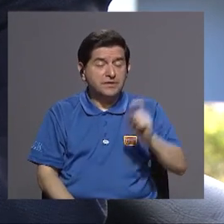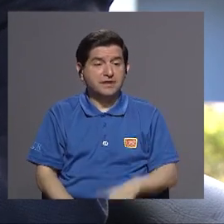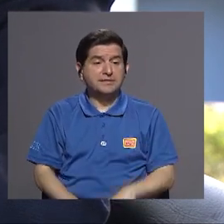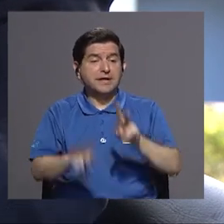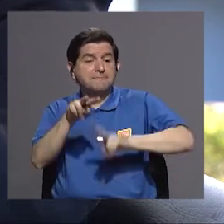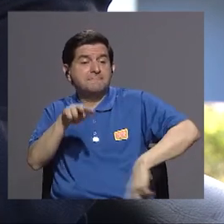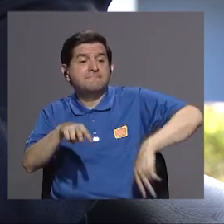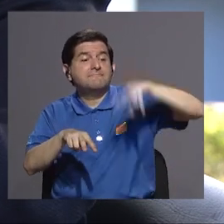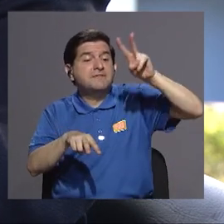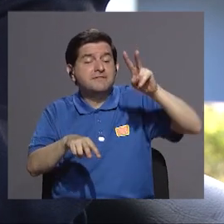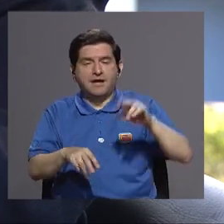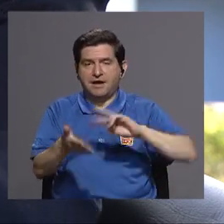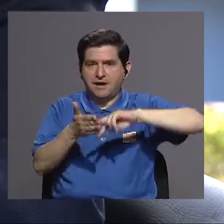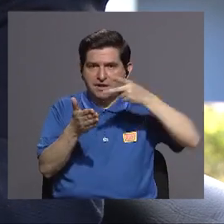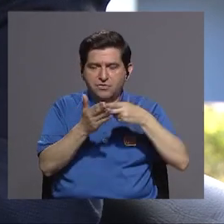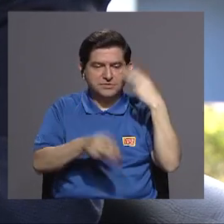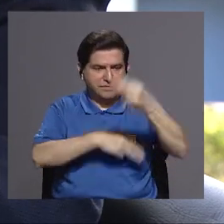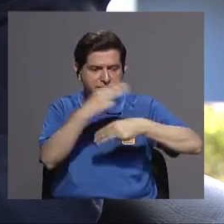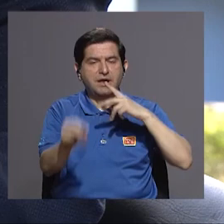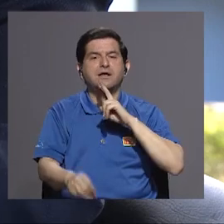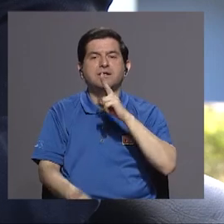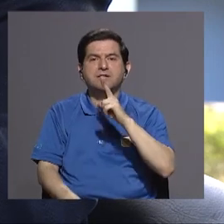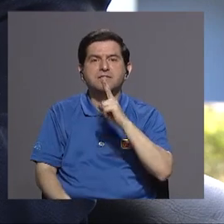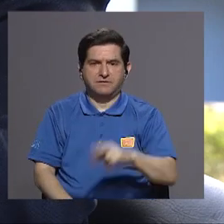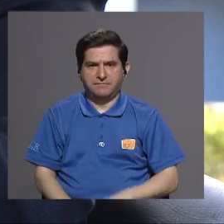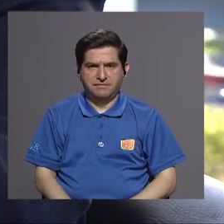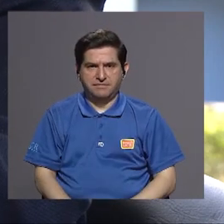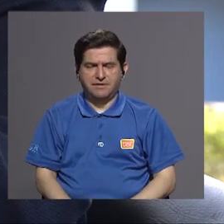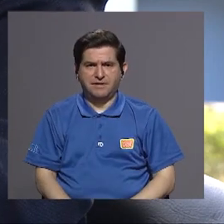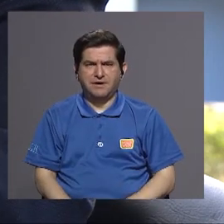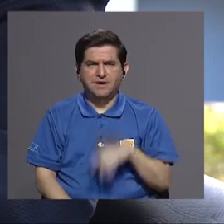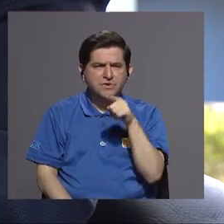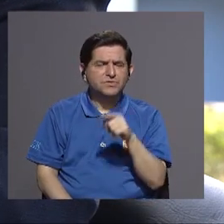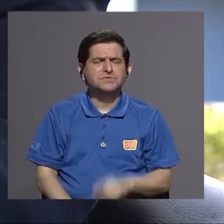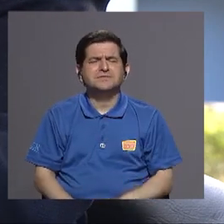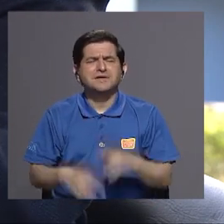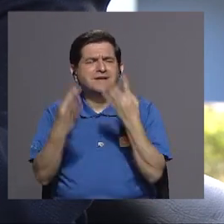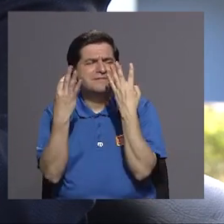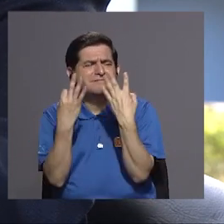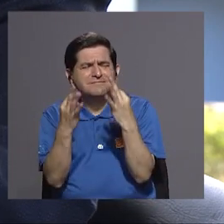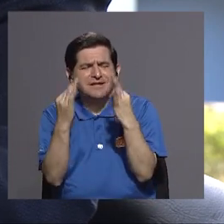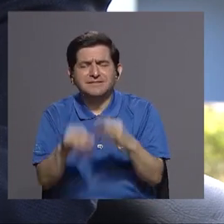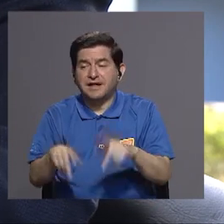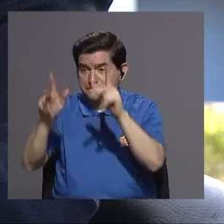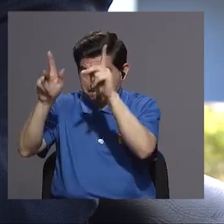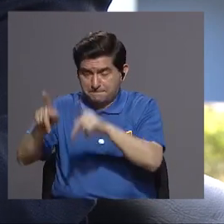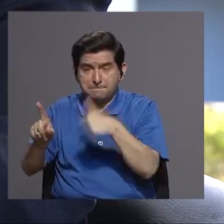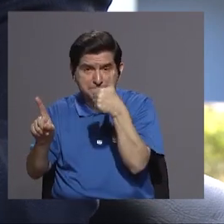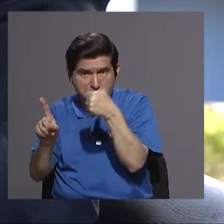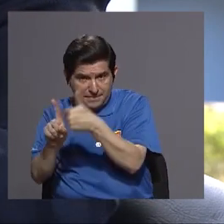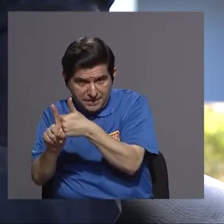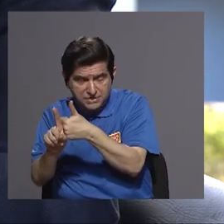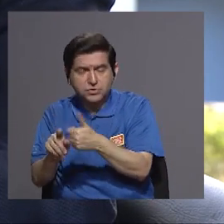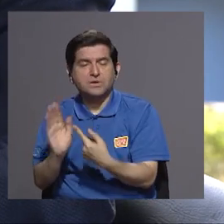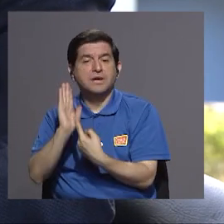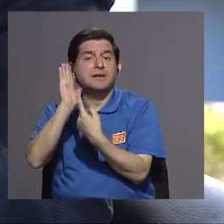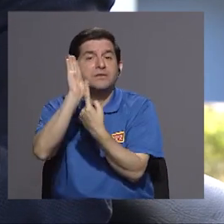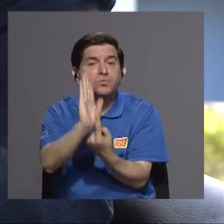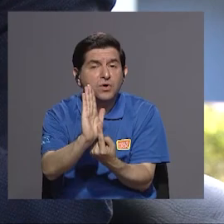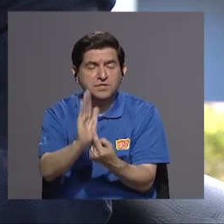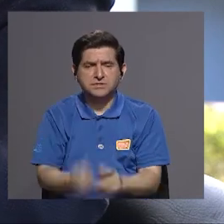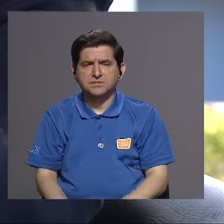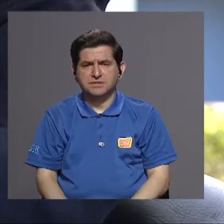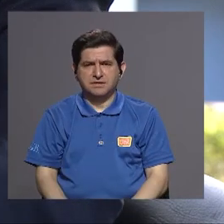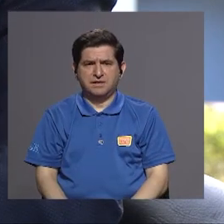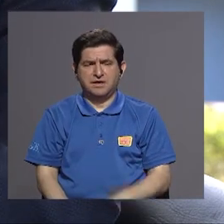ventaja a lo que es el mundo real y tienen que hacer que el paciente les enseñe porque uno